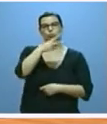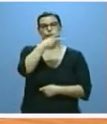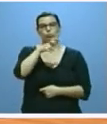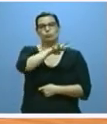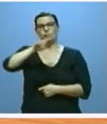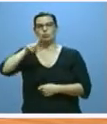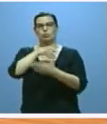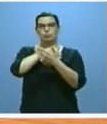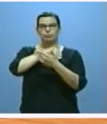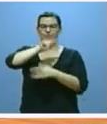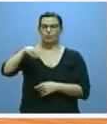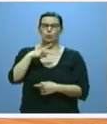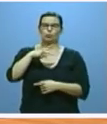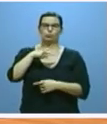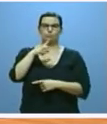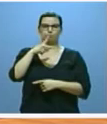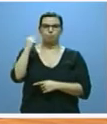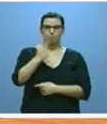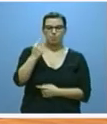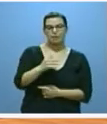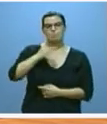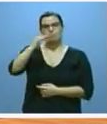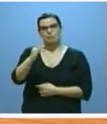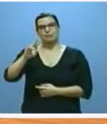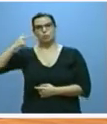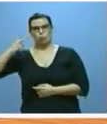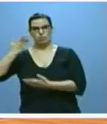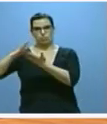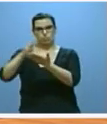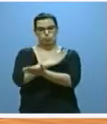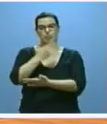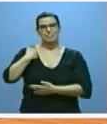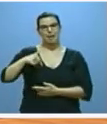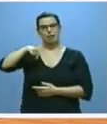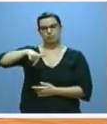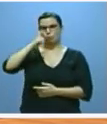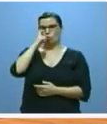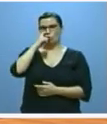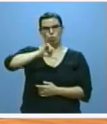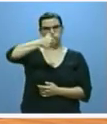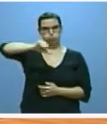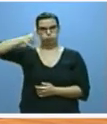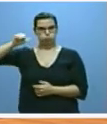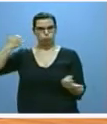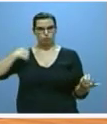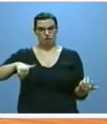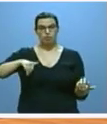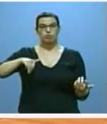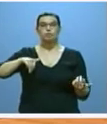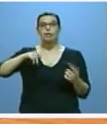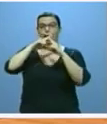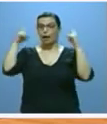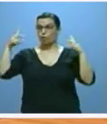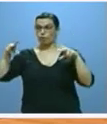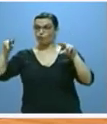310 en secundaria ayudas que se han resuelto ya en este mes de junio y que se abonarán antes de finalizar el